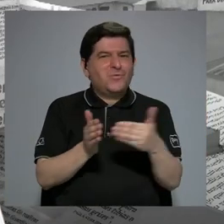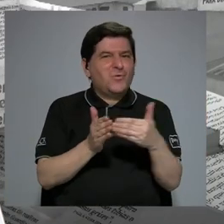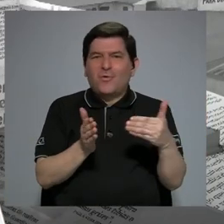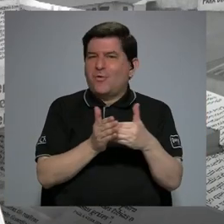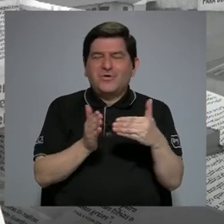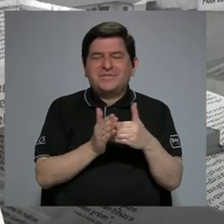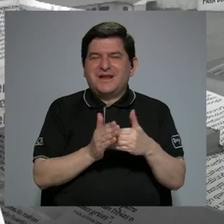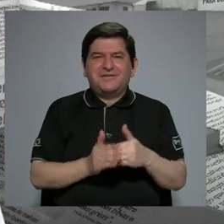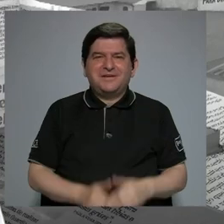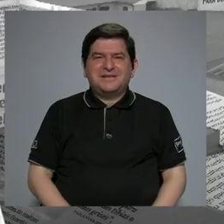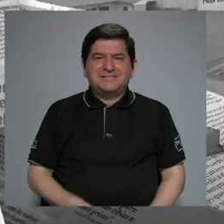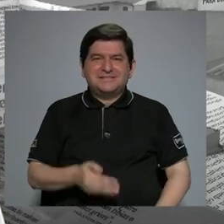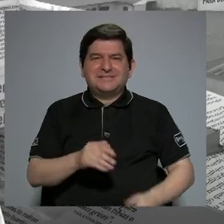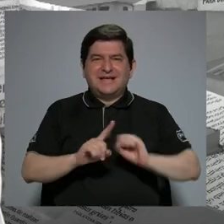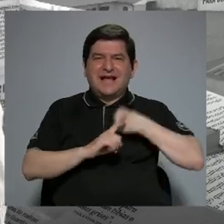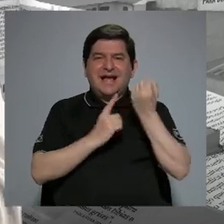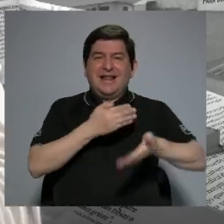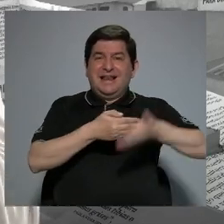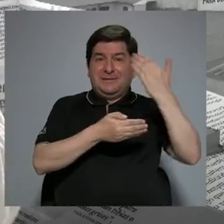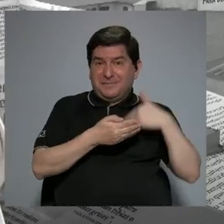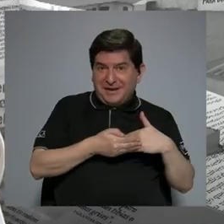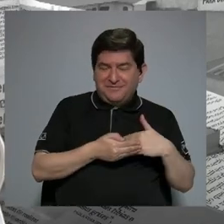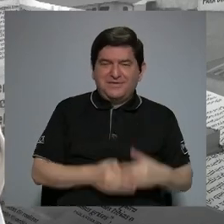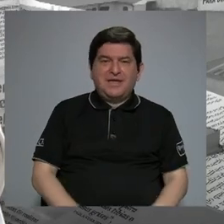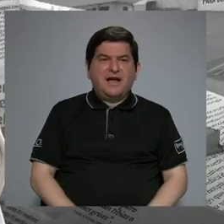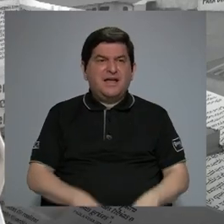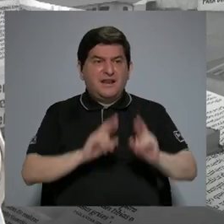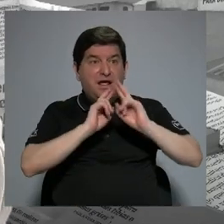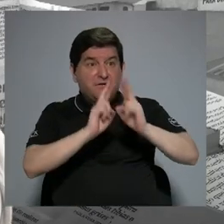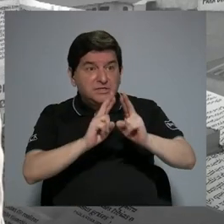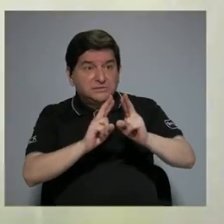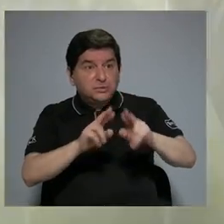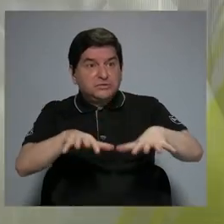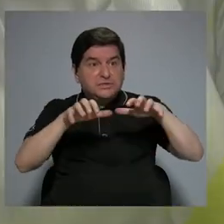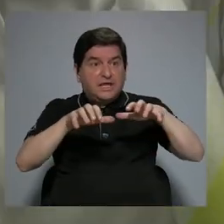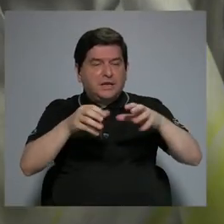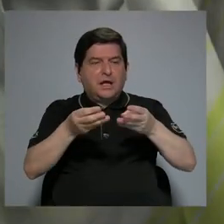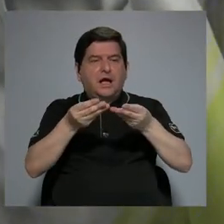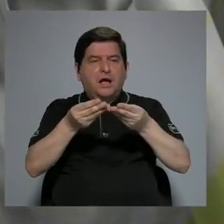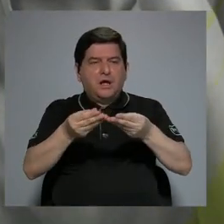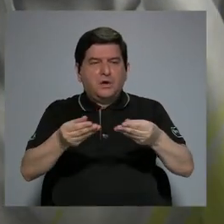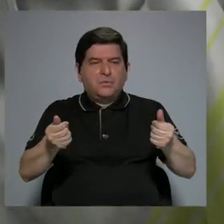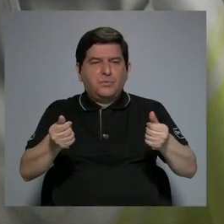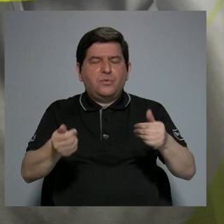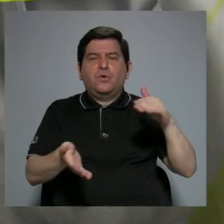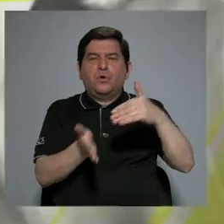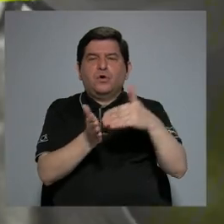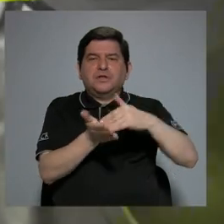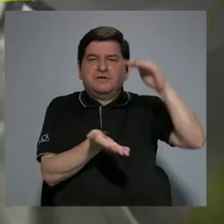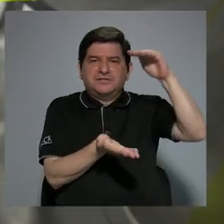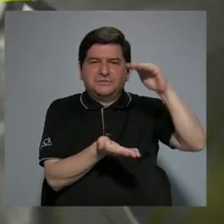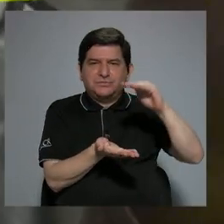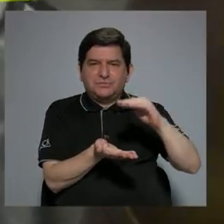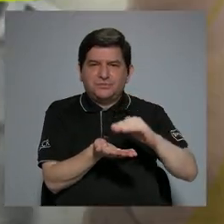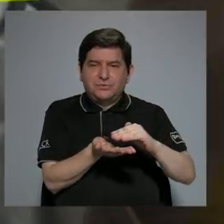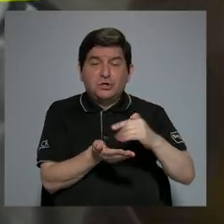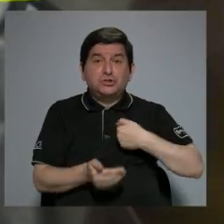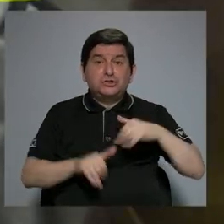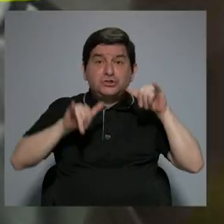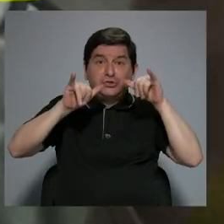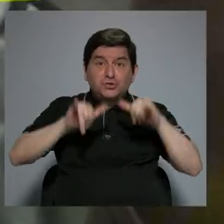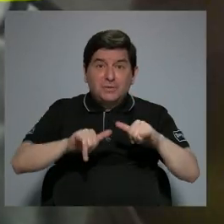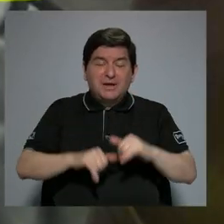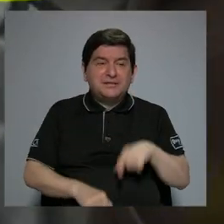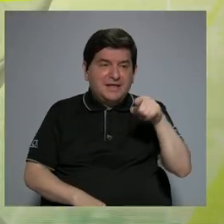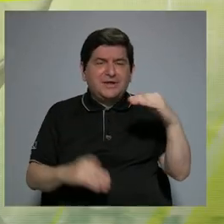al estado original. O sea, la idea era respondo al estrés, el estrés desaparece, yo regreso al estado original. Si yo mantengo